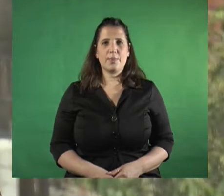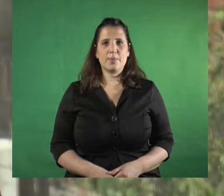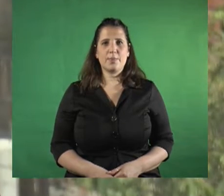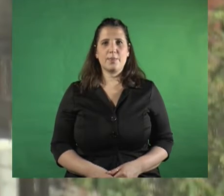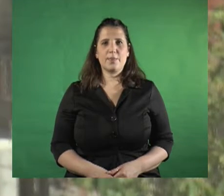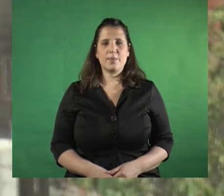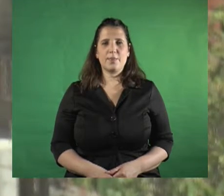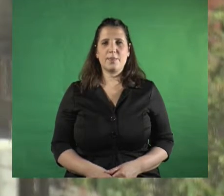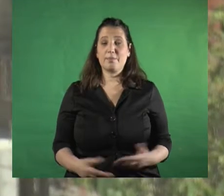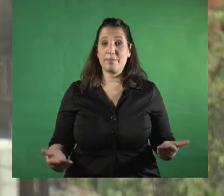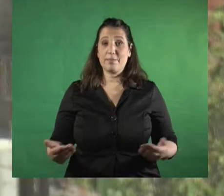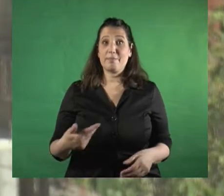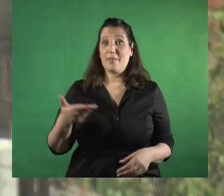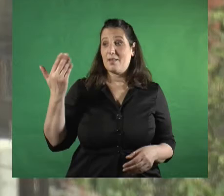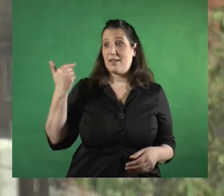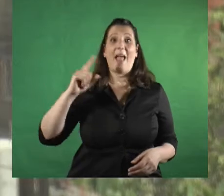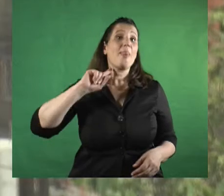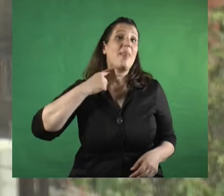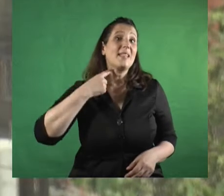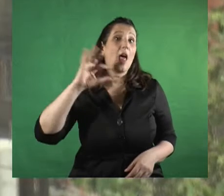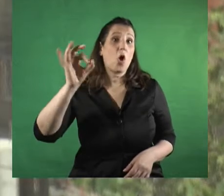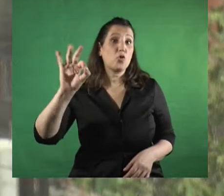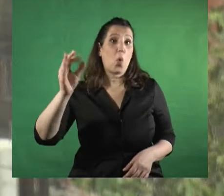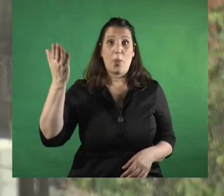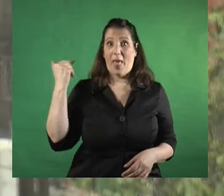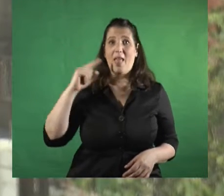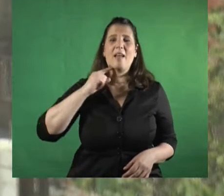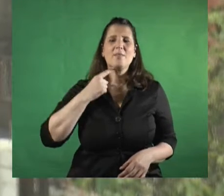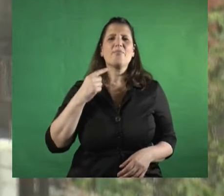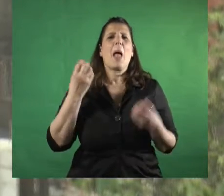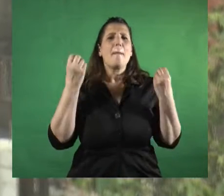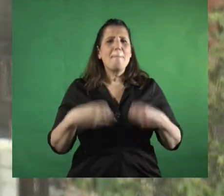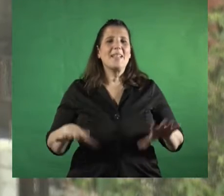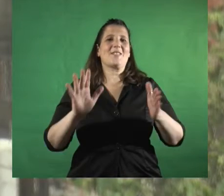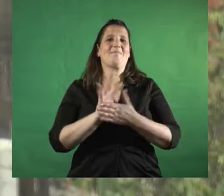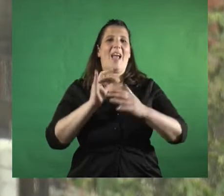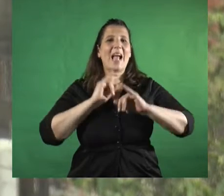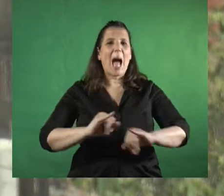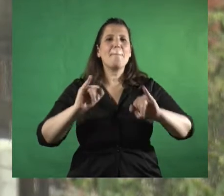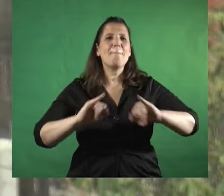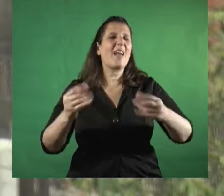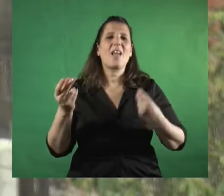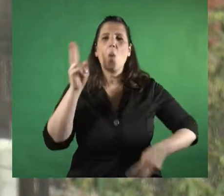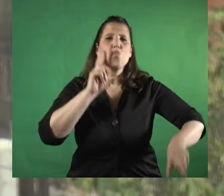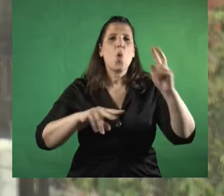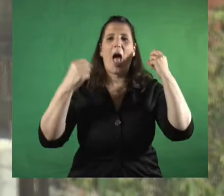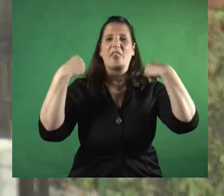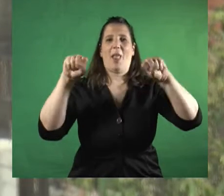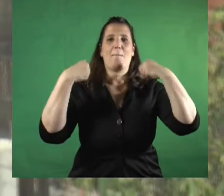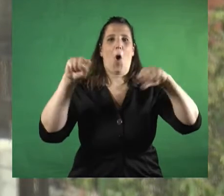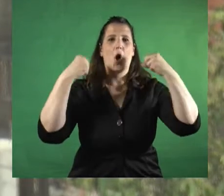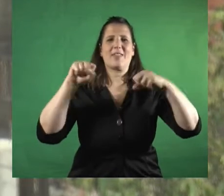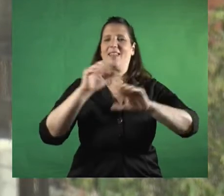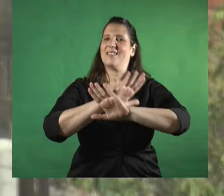El pasado 13 de octubre se lanzó la campaña por un deporte libre de discriminación y de